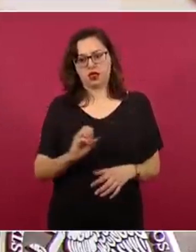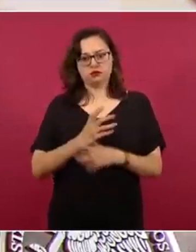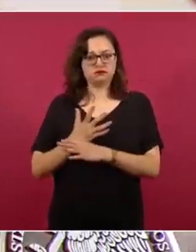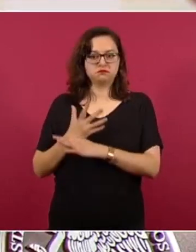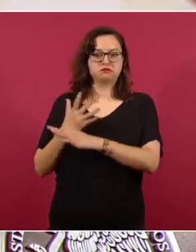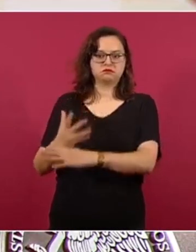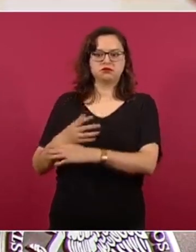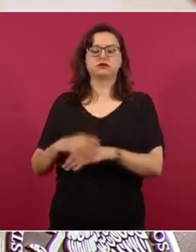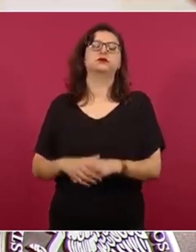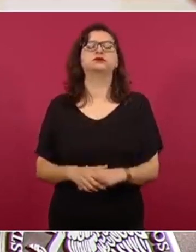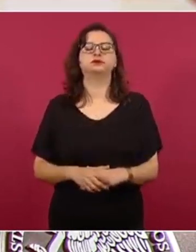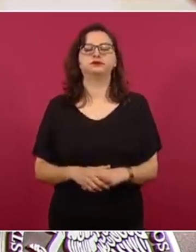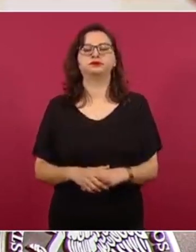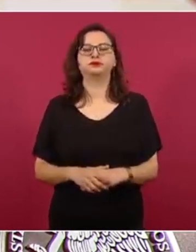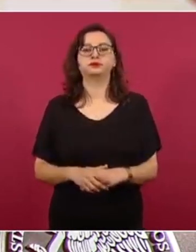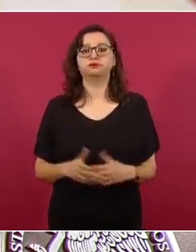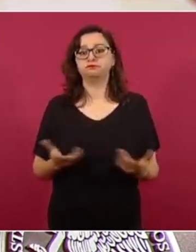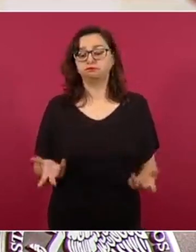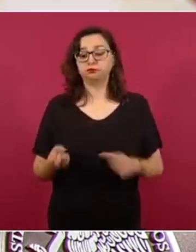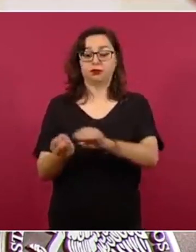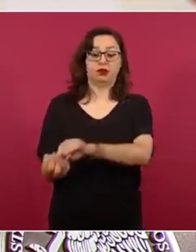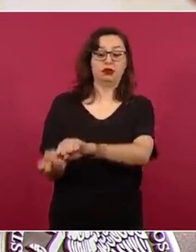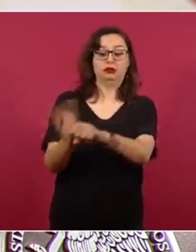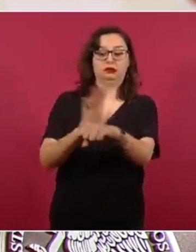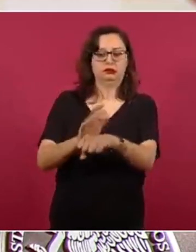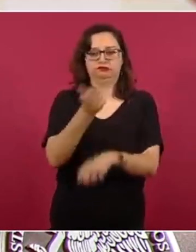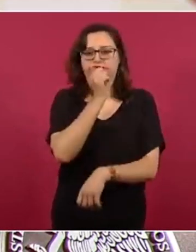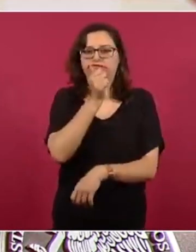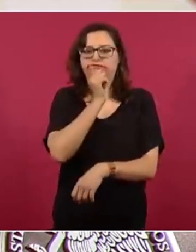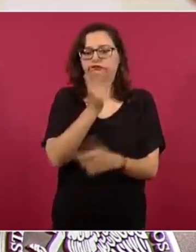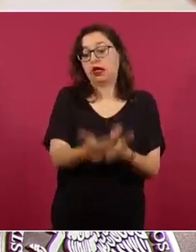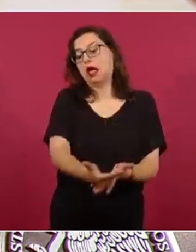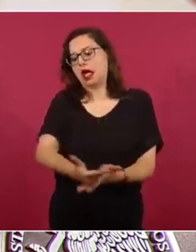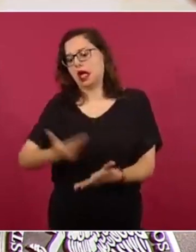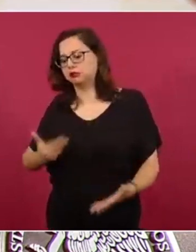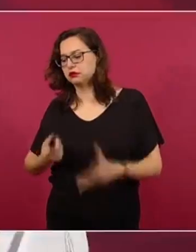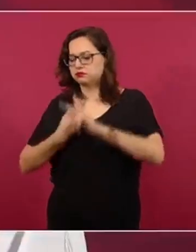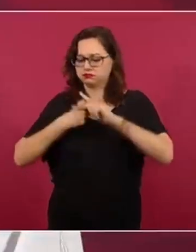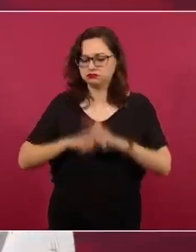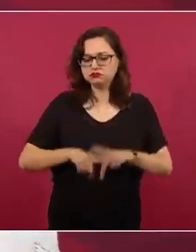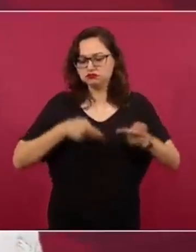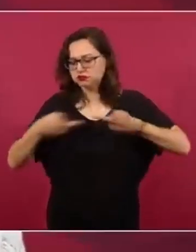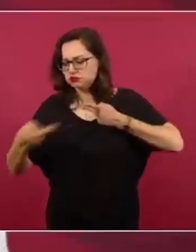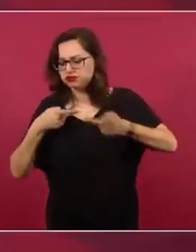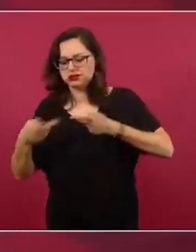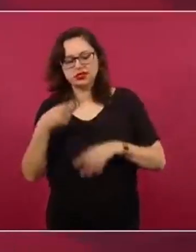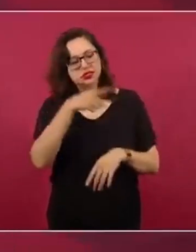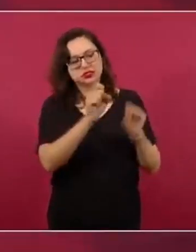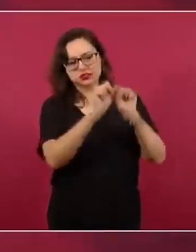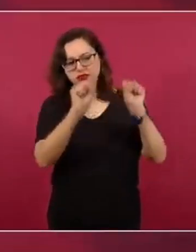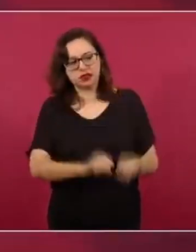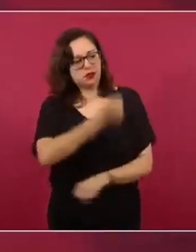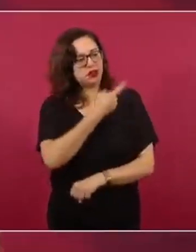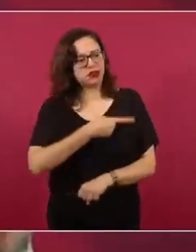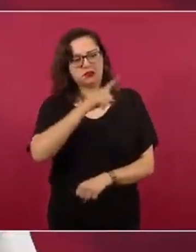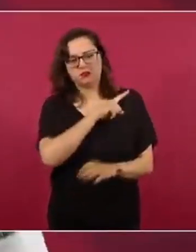de la pandemia se había empezado a preparar por todo el sector salud un plan, un plan para levantar el sistema